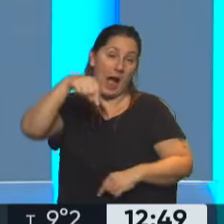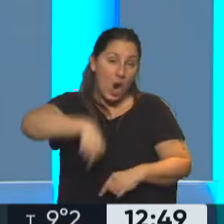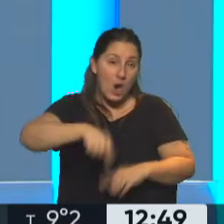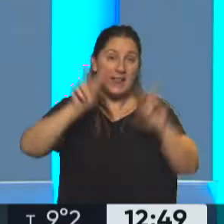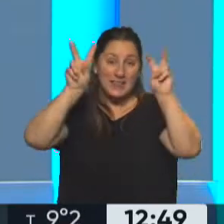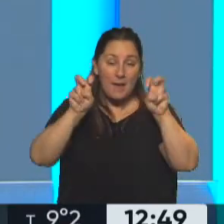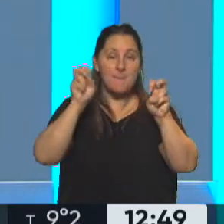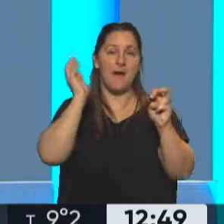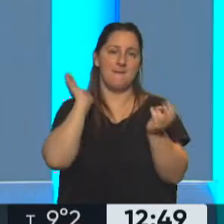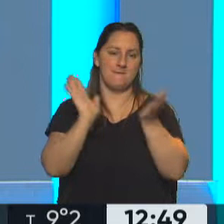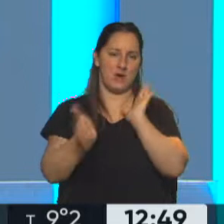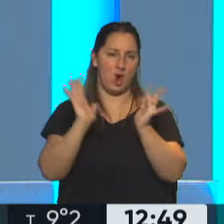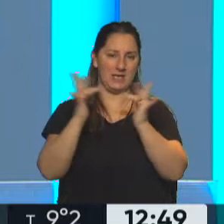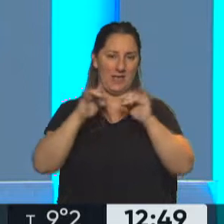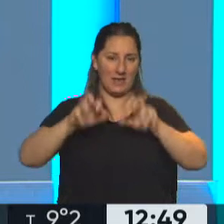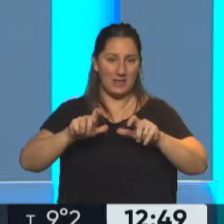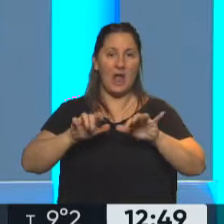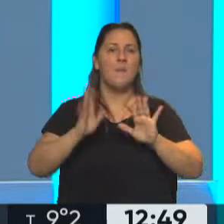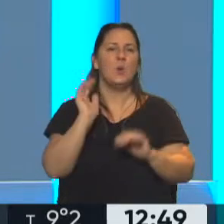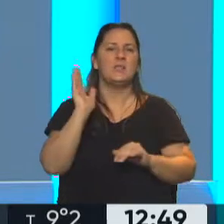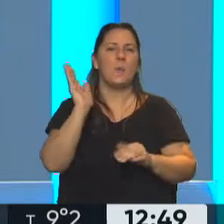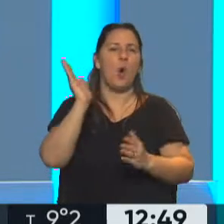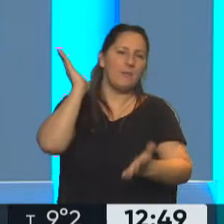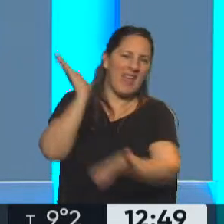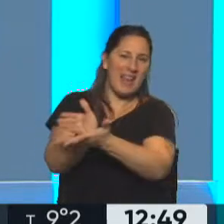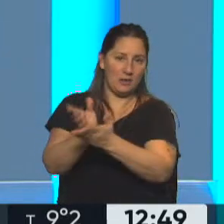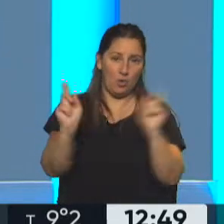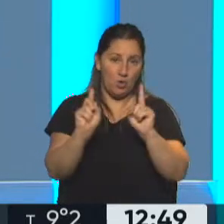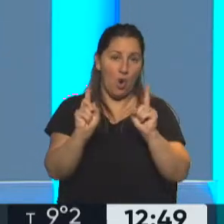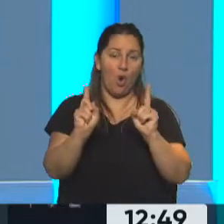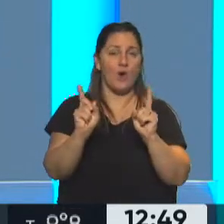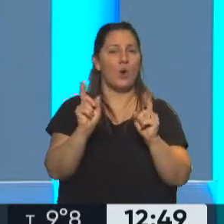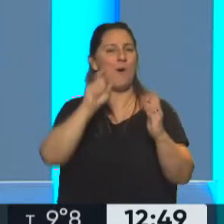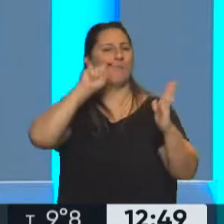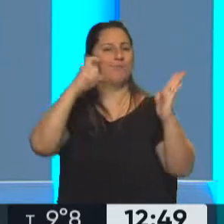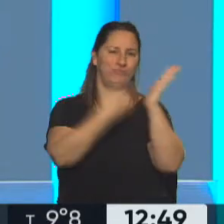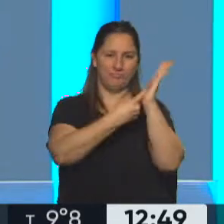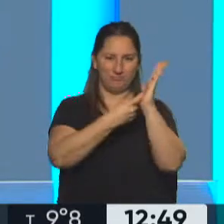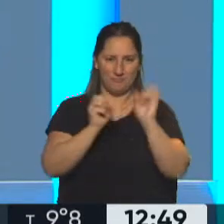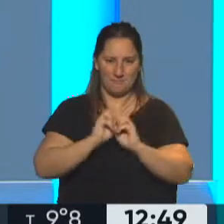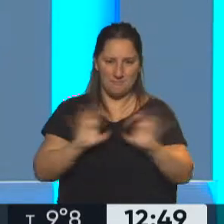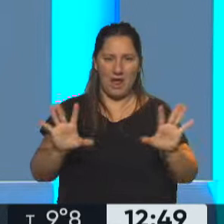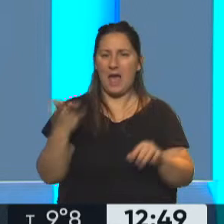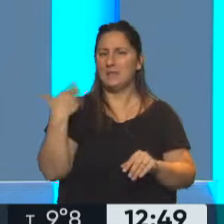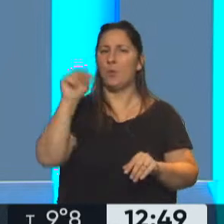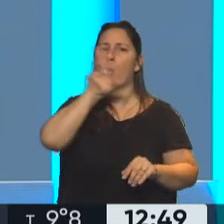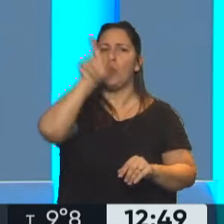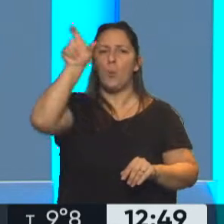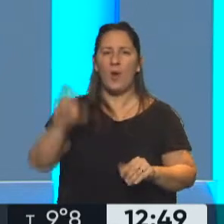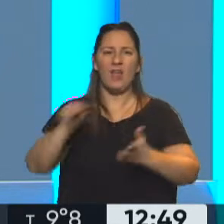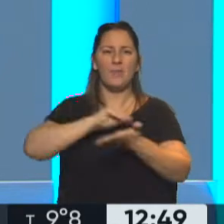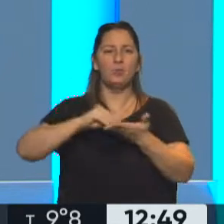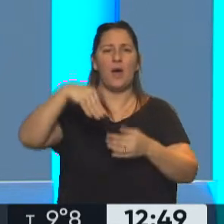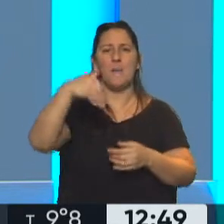que no está tipificada como un delito, sino solamente como una contravención. Hace poco la diputada Mónica Macha